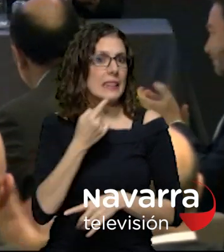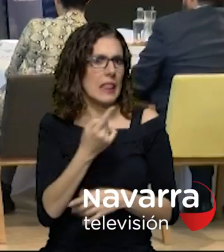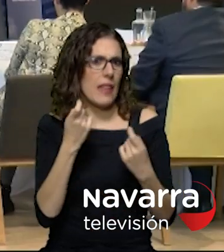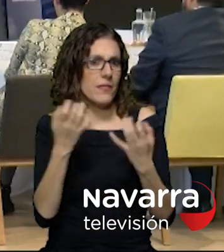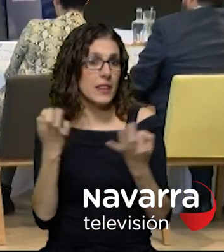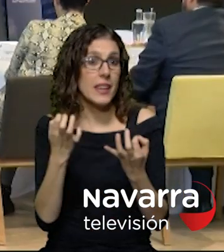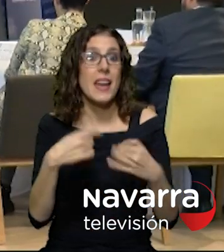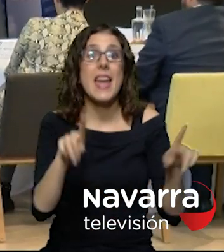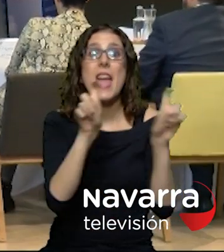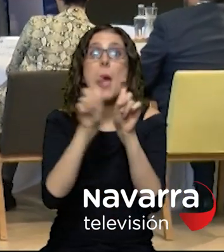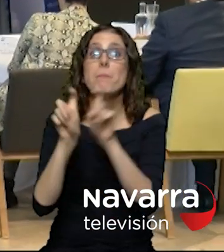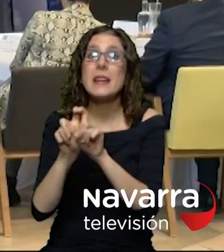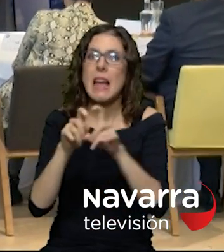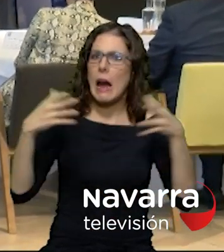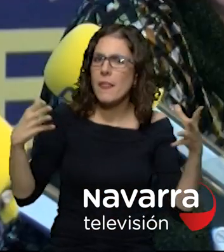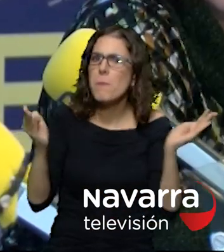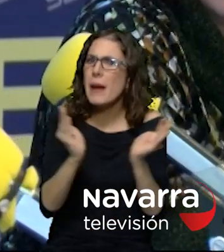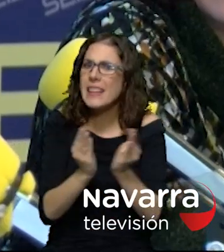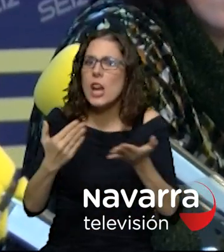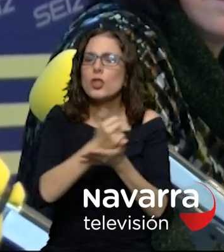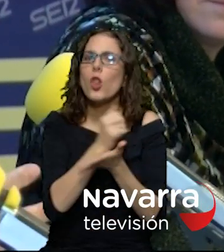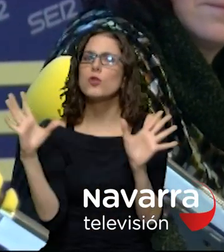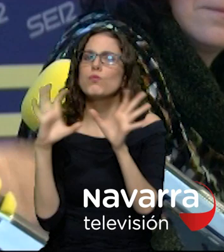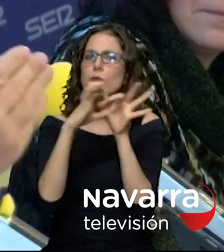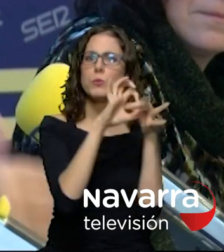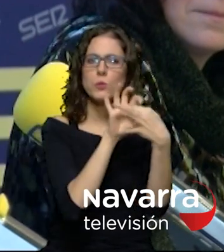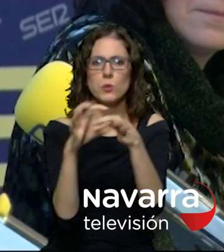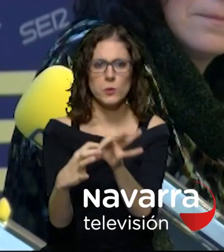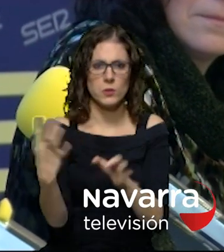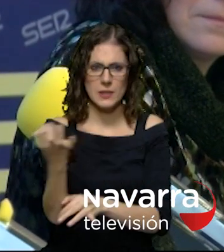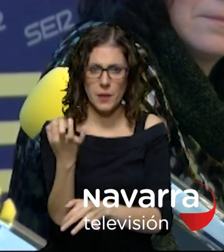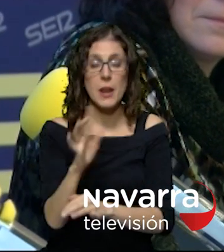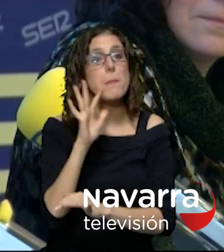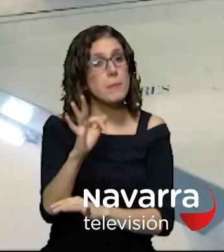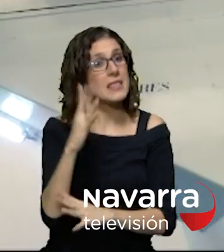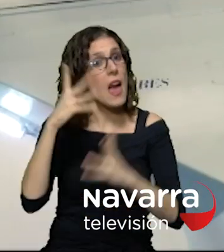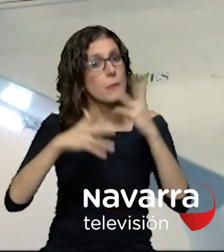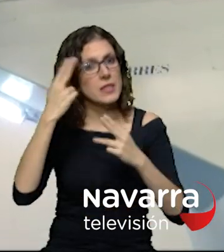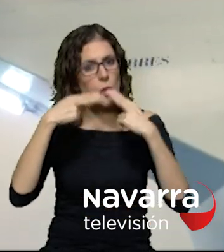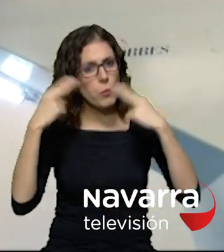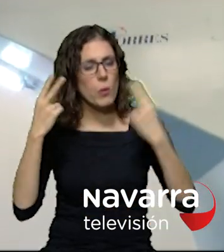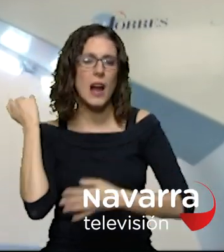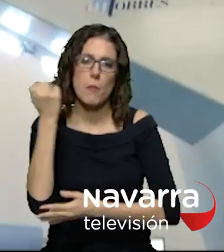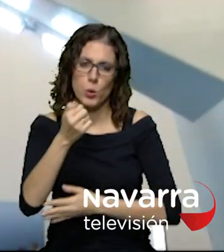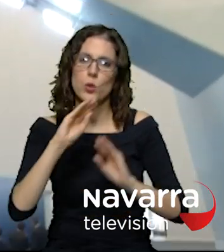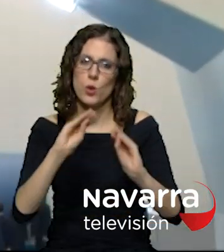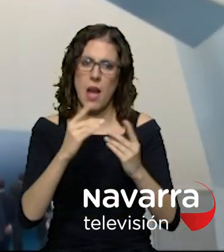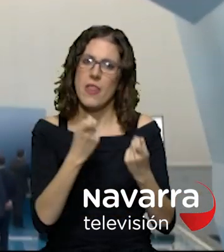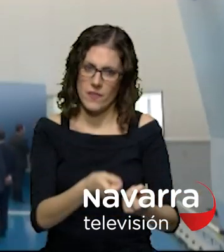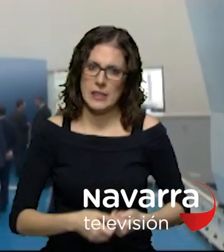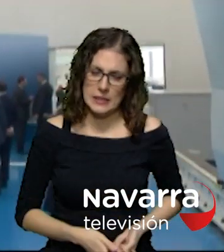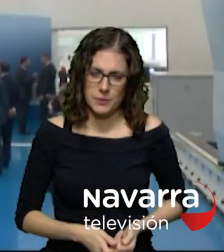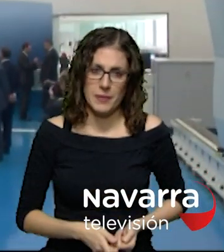sinergias entre las grandes y las pequeñas empresas y contar con el apoyo de las administraciones públicas eme torres ya está trabajando en tres